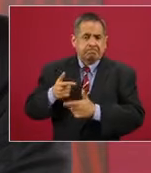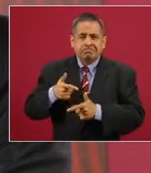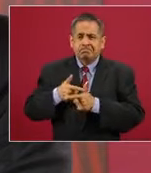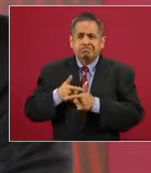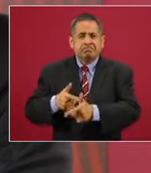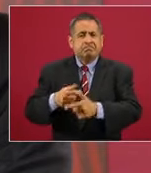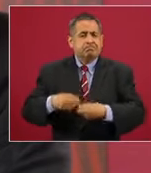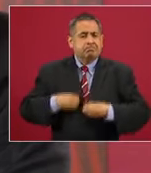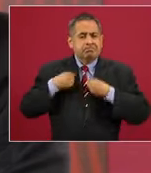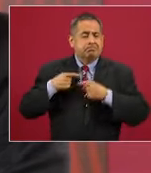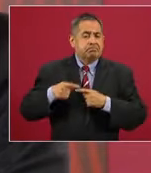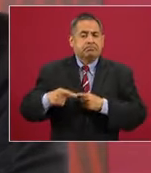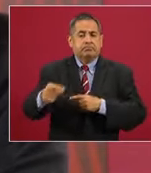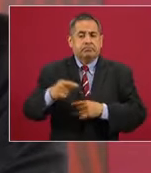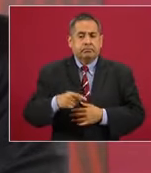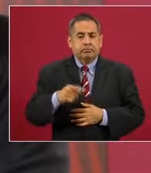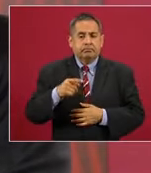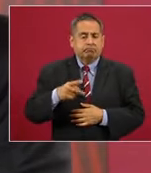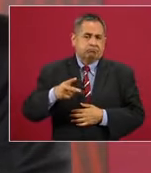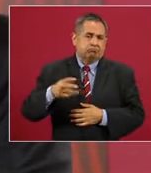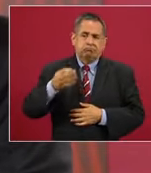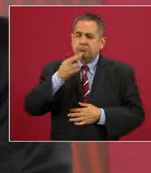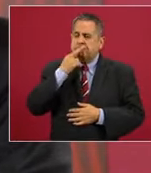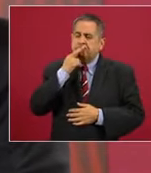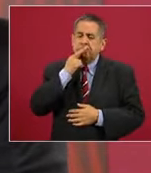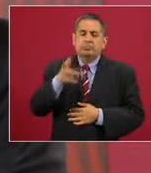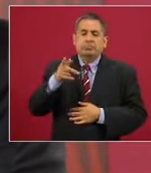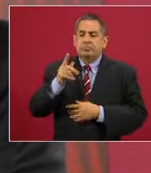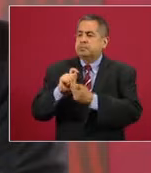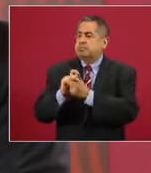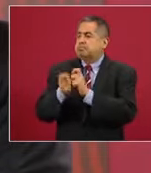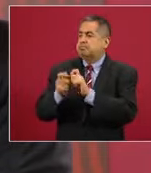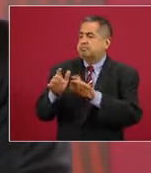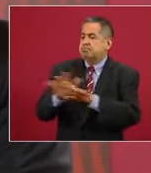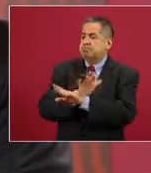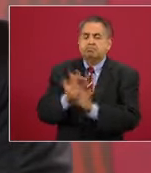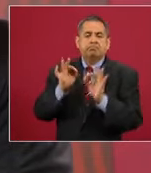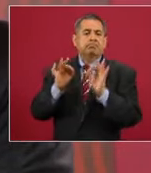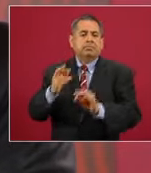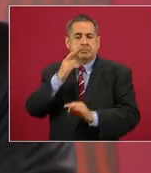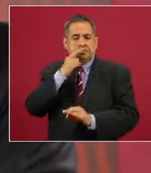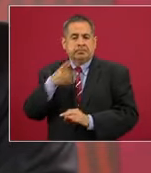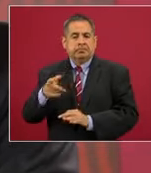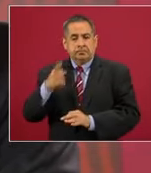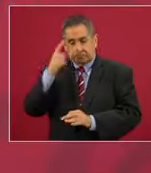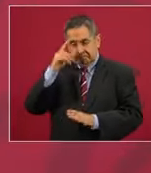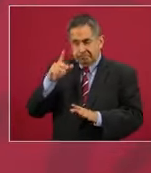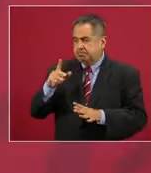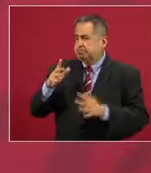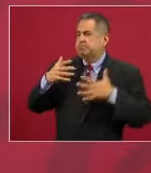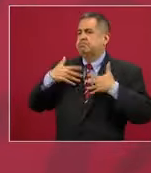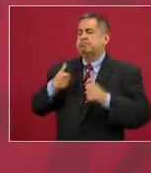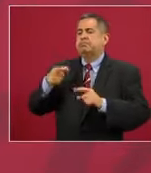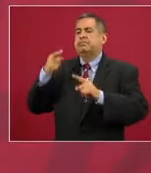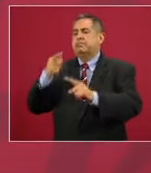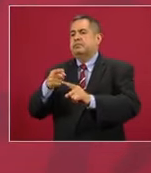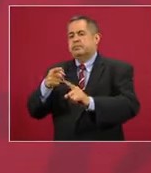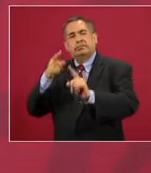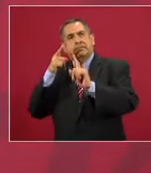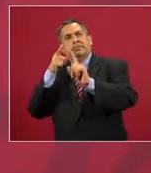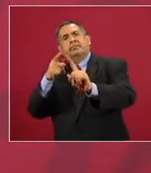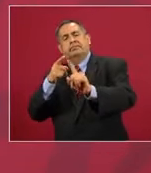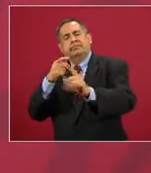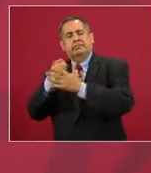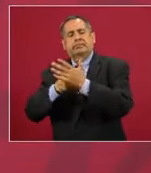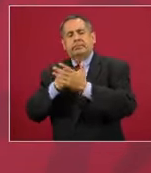Pero es mucho más efectivo para transformar, para conseguir la causa por la